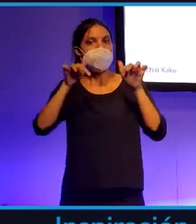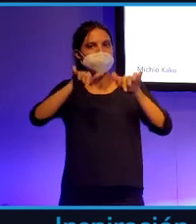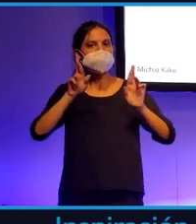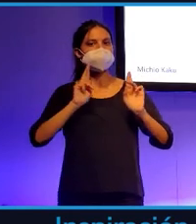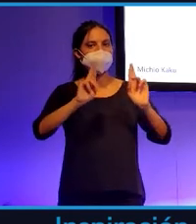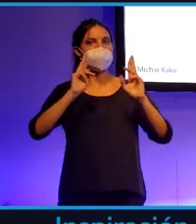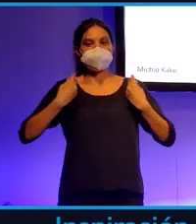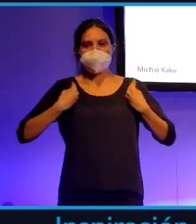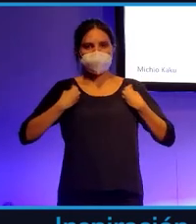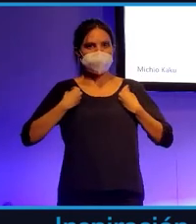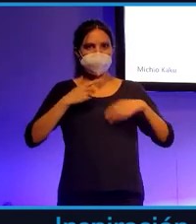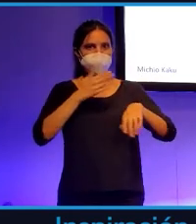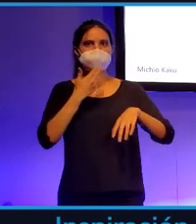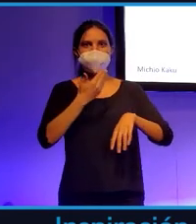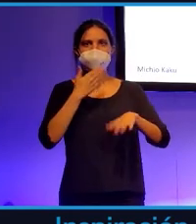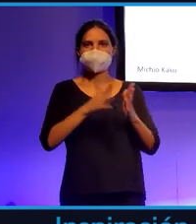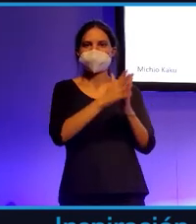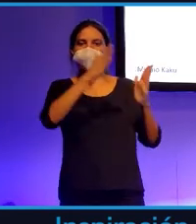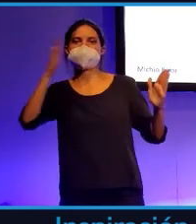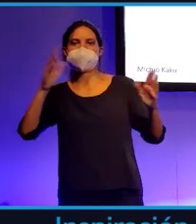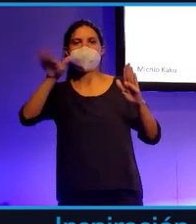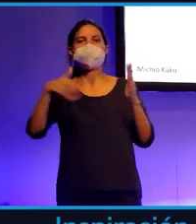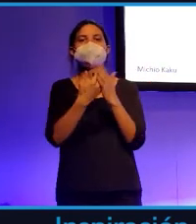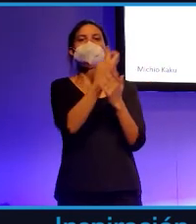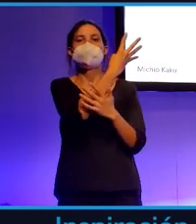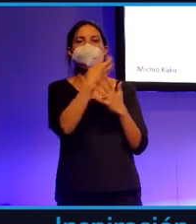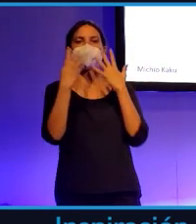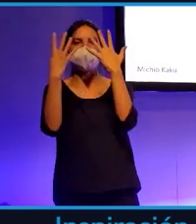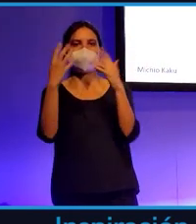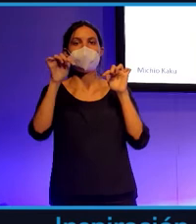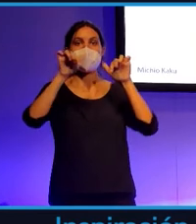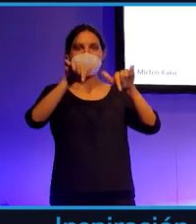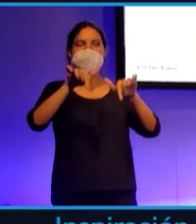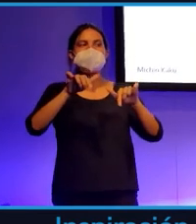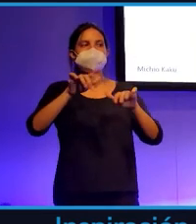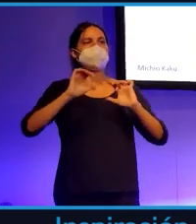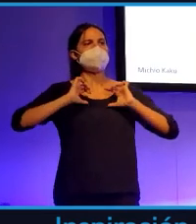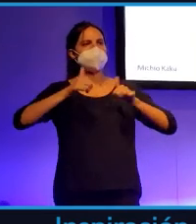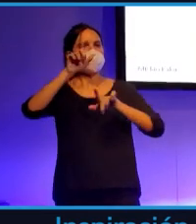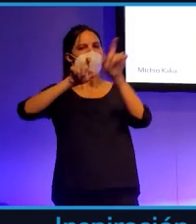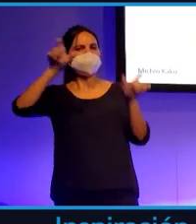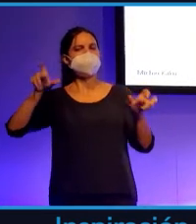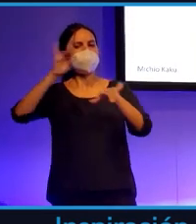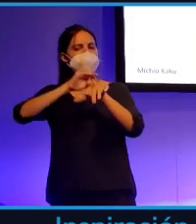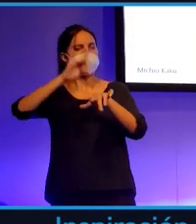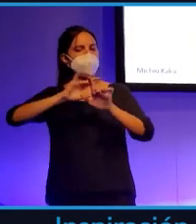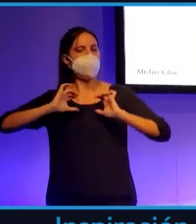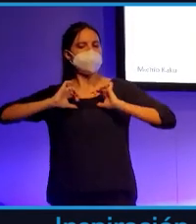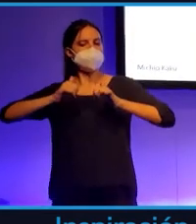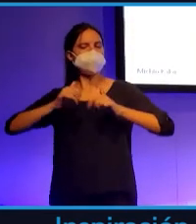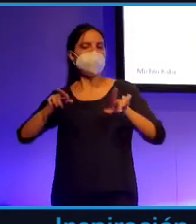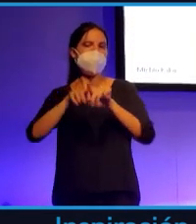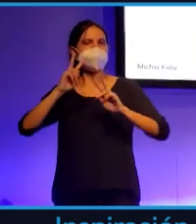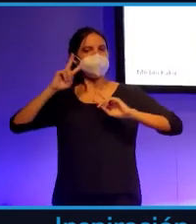vida incrementó a los 49 años y en esta etapa es cuando los doctores empezaron a tener este afán de